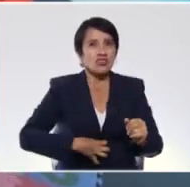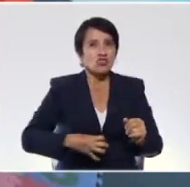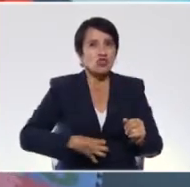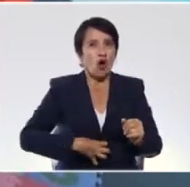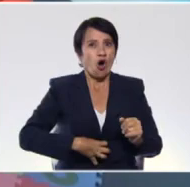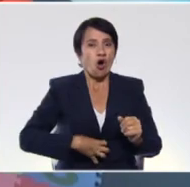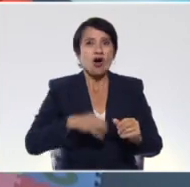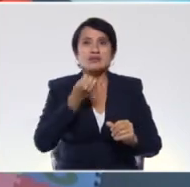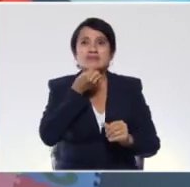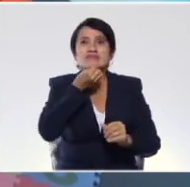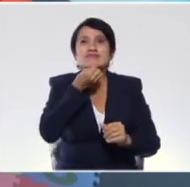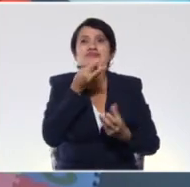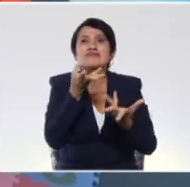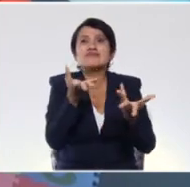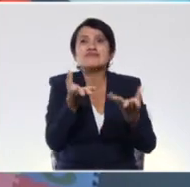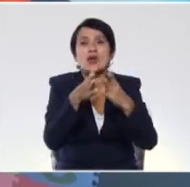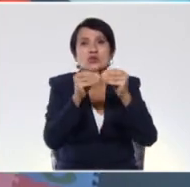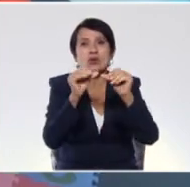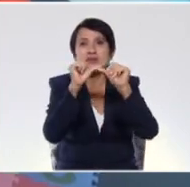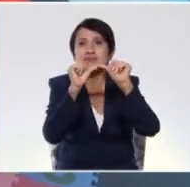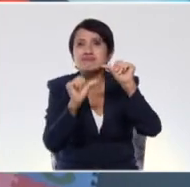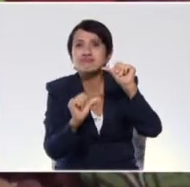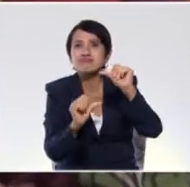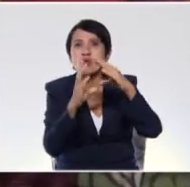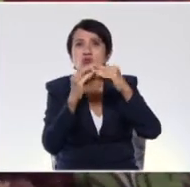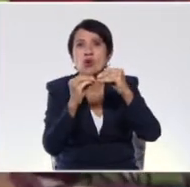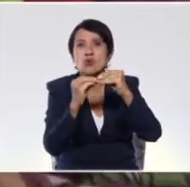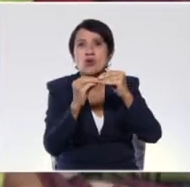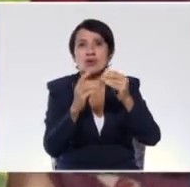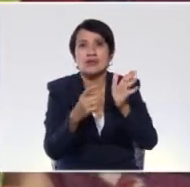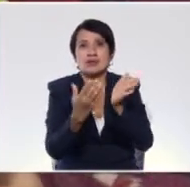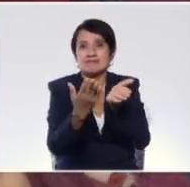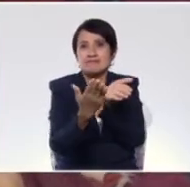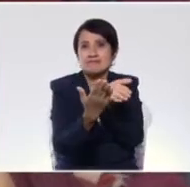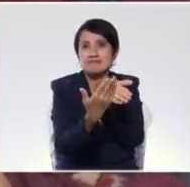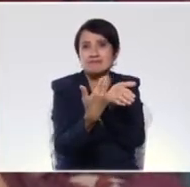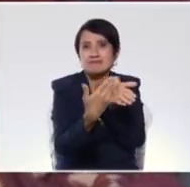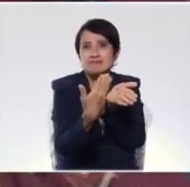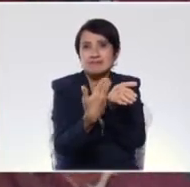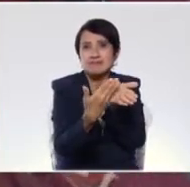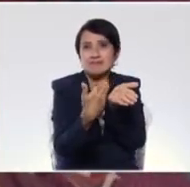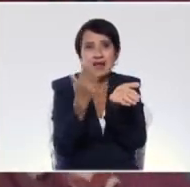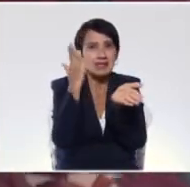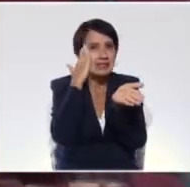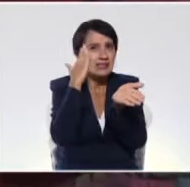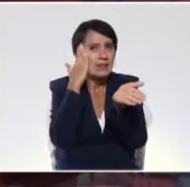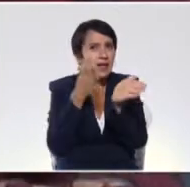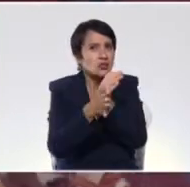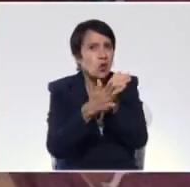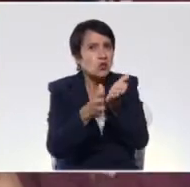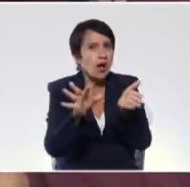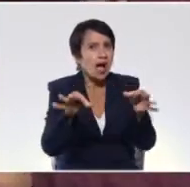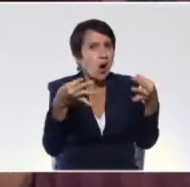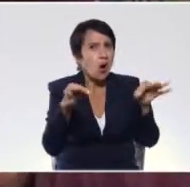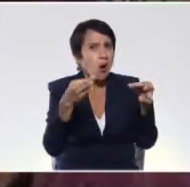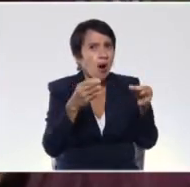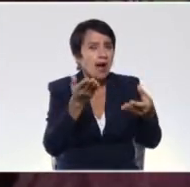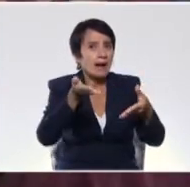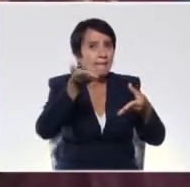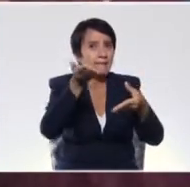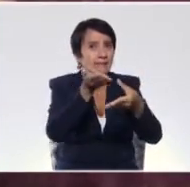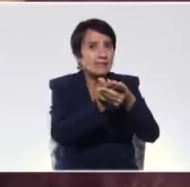realizamos unos marca, páginas, para que sepas en qué hoja te quedaste